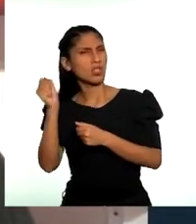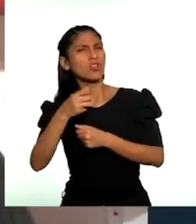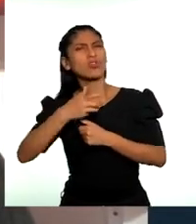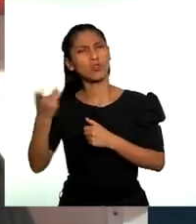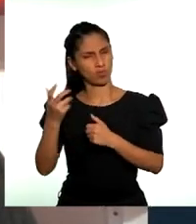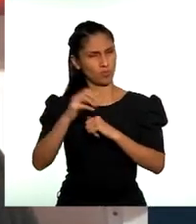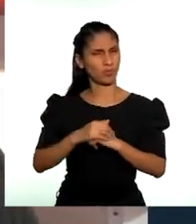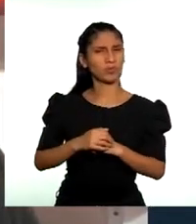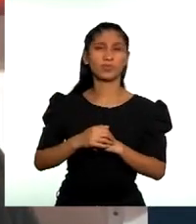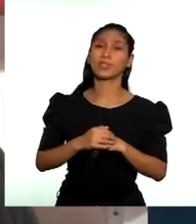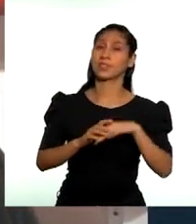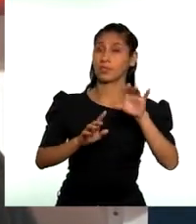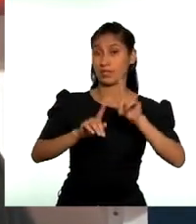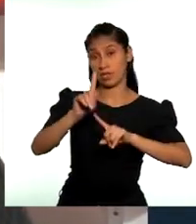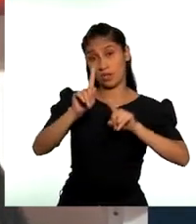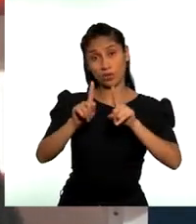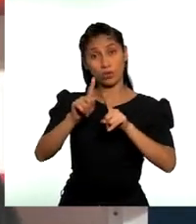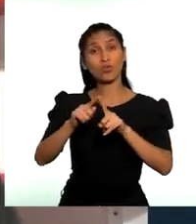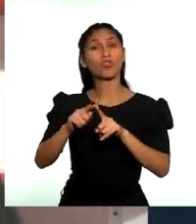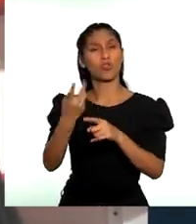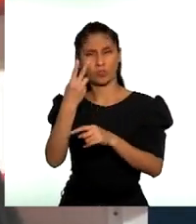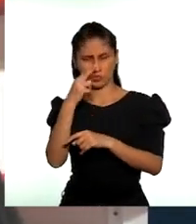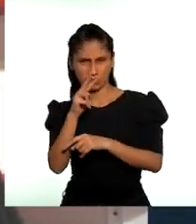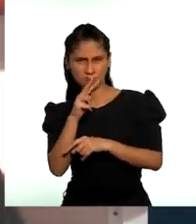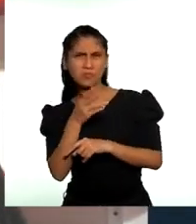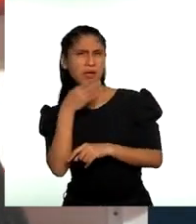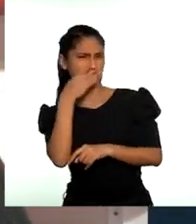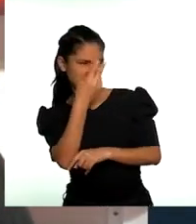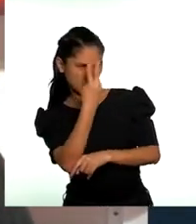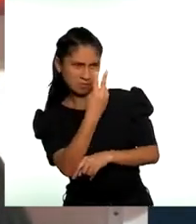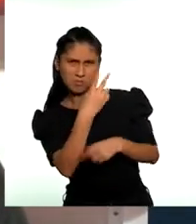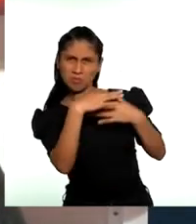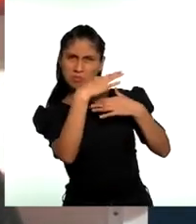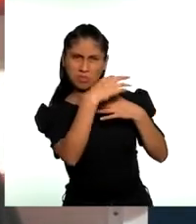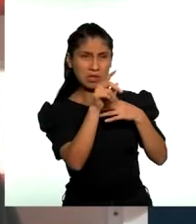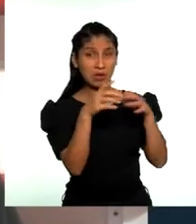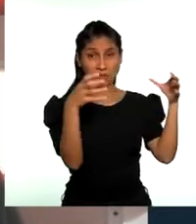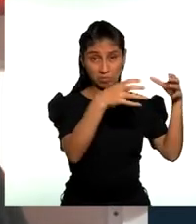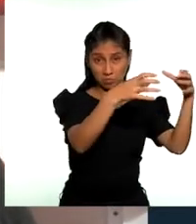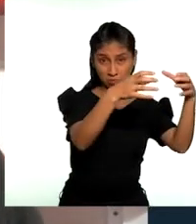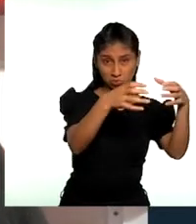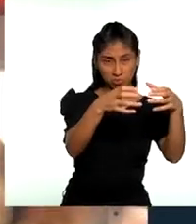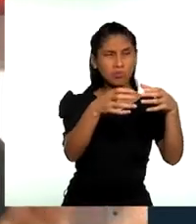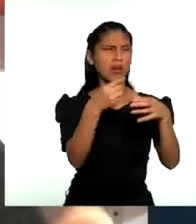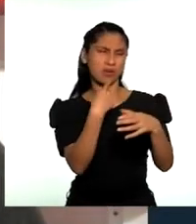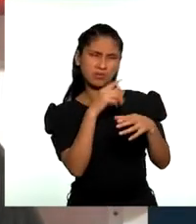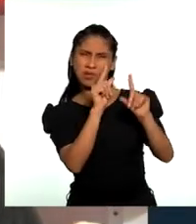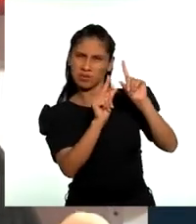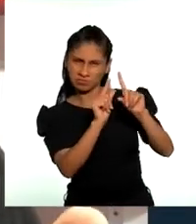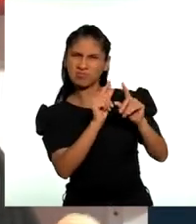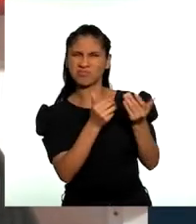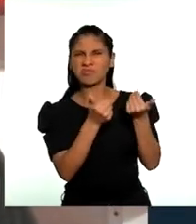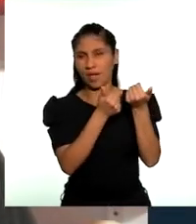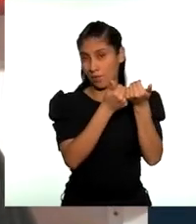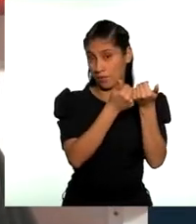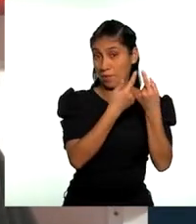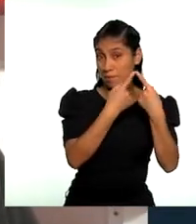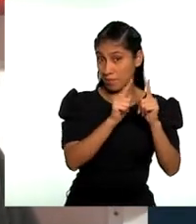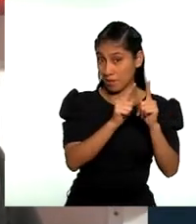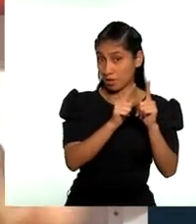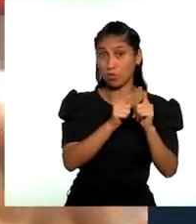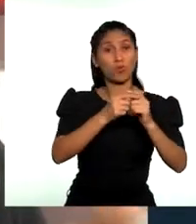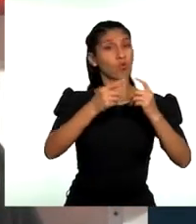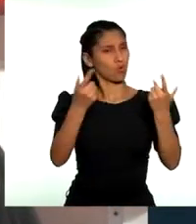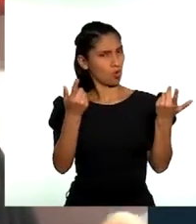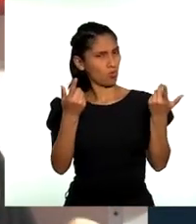solo en medida de cumplir lo que establece la norma, lo cual puede ser